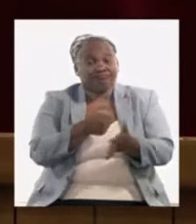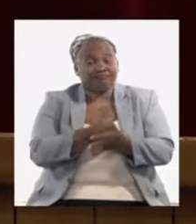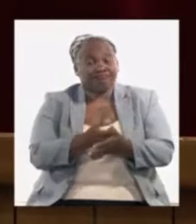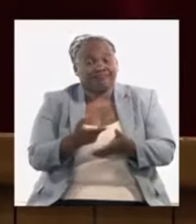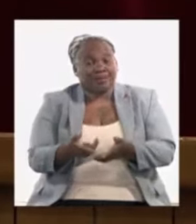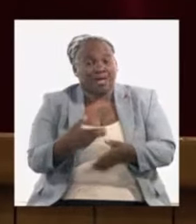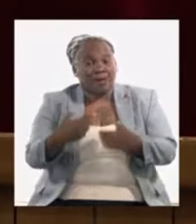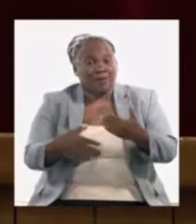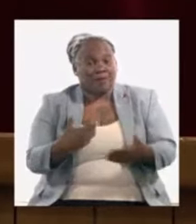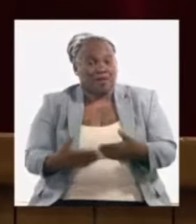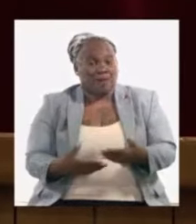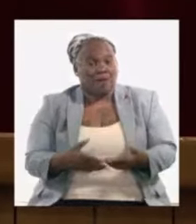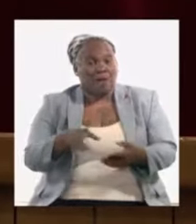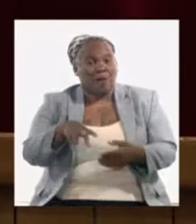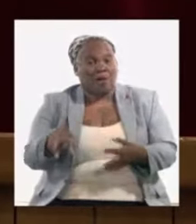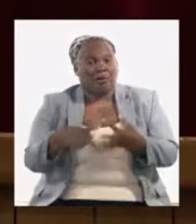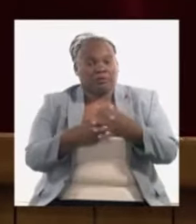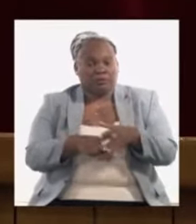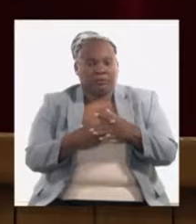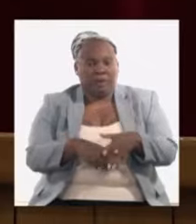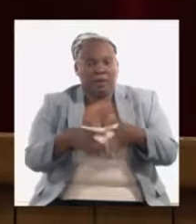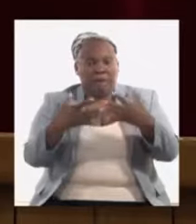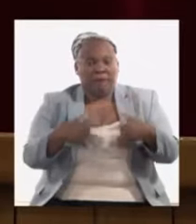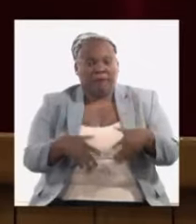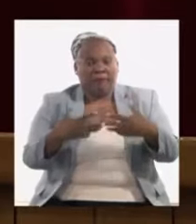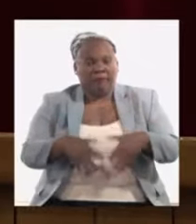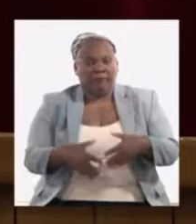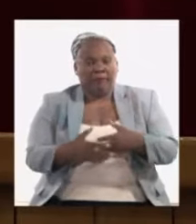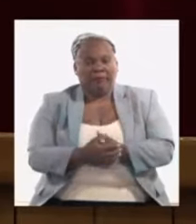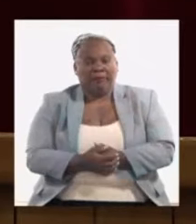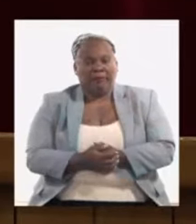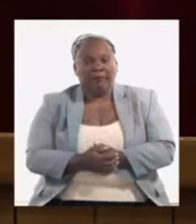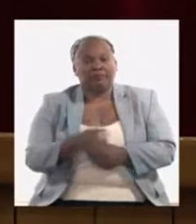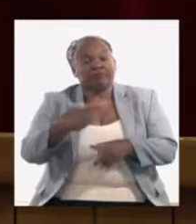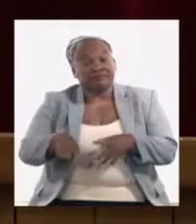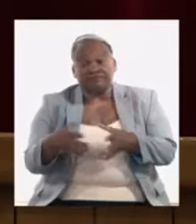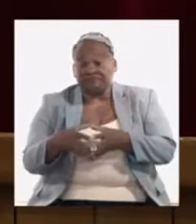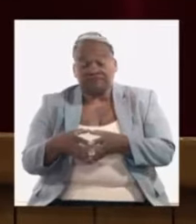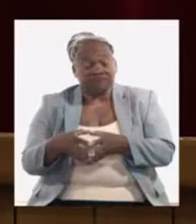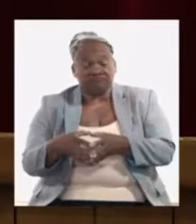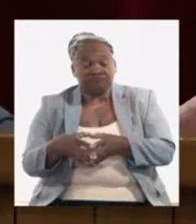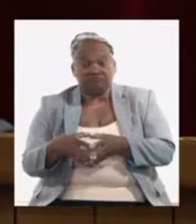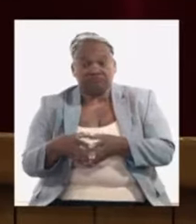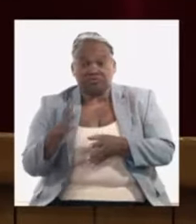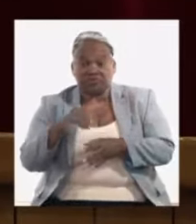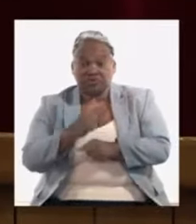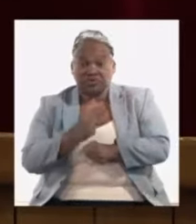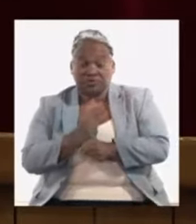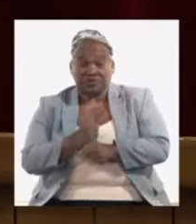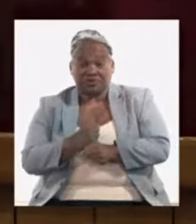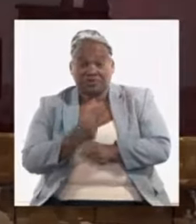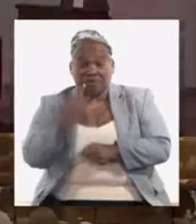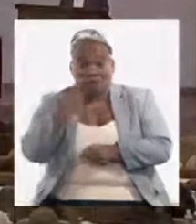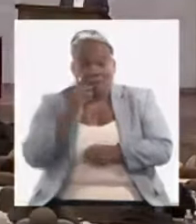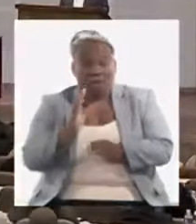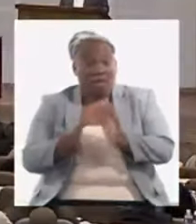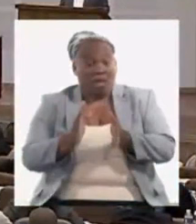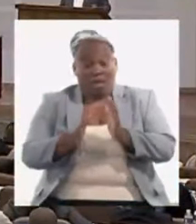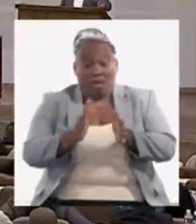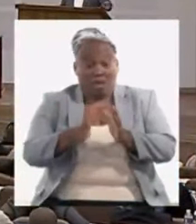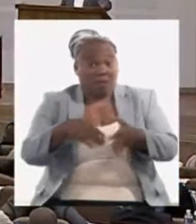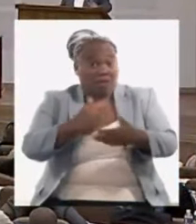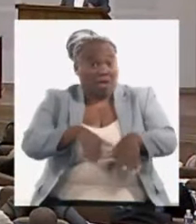insuficiencias encontrando solución y produciendo para el pueblo y hay otro grupo que no y usted lo ve cuando camina por las calles